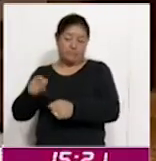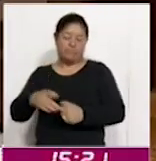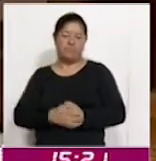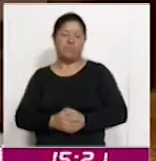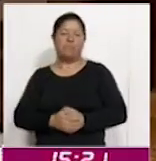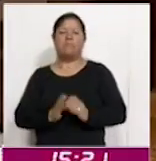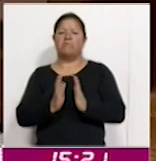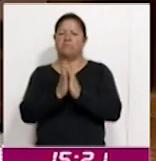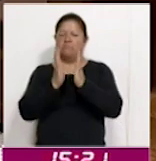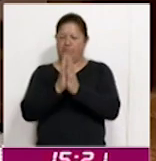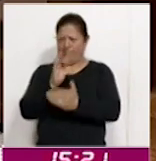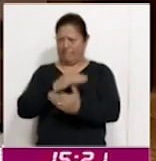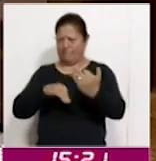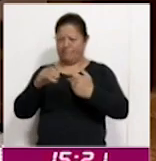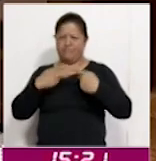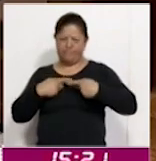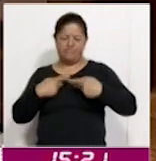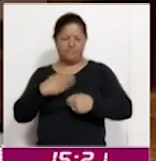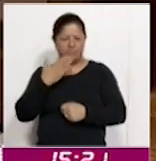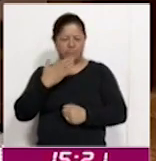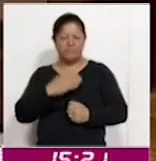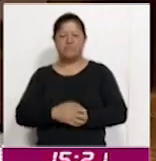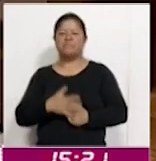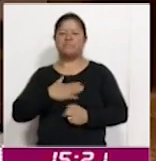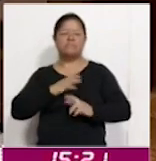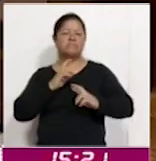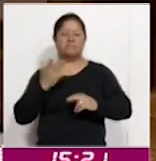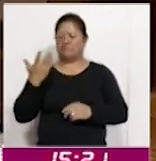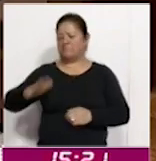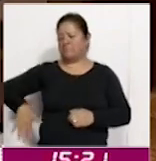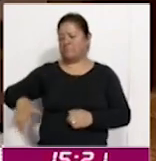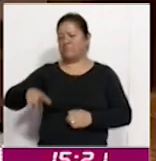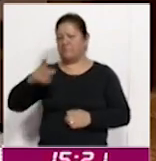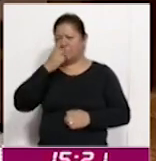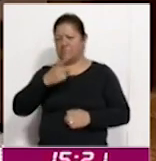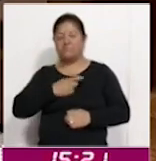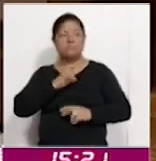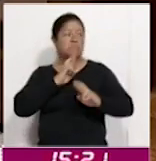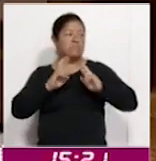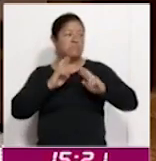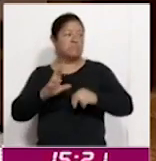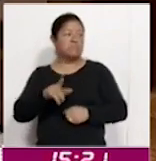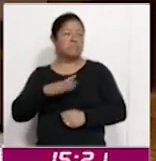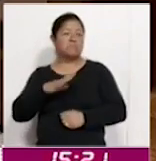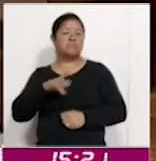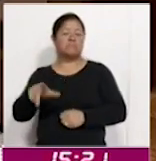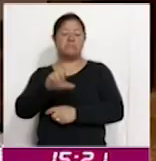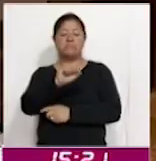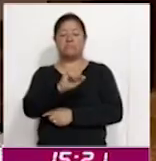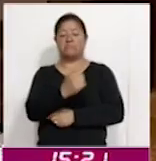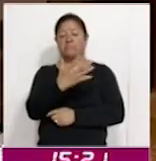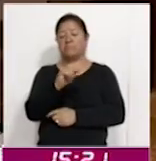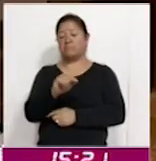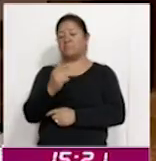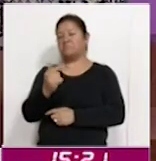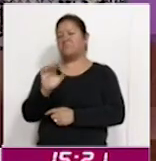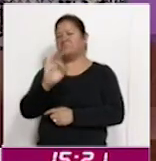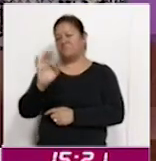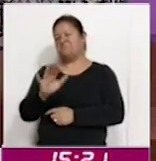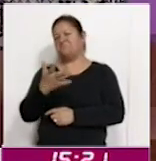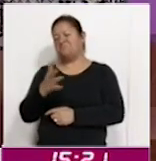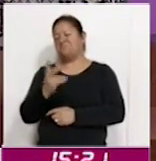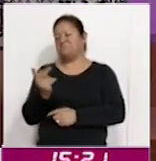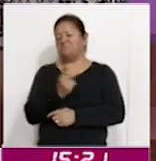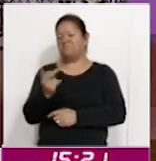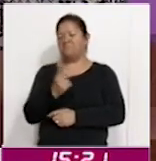copiosa participación ciudadana. Ya dabas cuenta de los resultados, en promedio tenemos una participación del 65.7%, que es